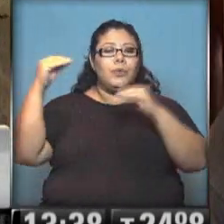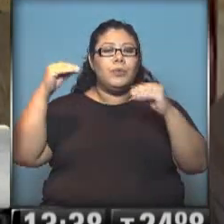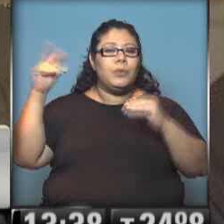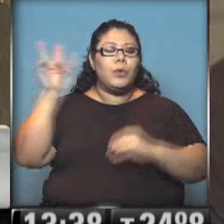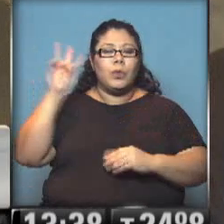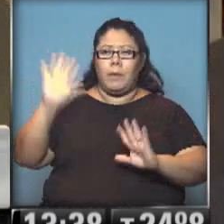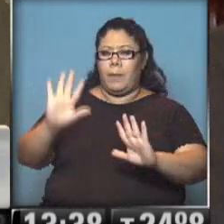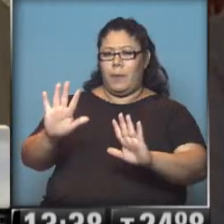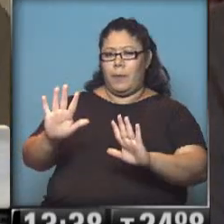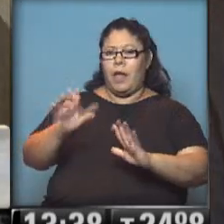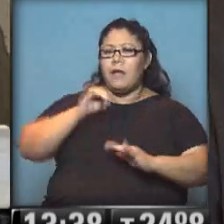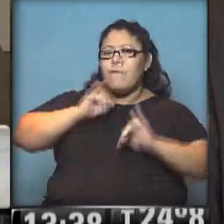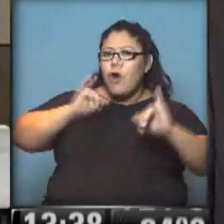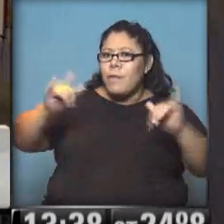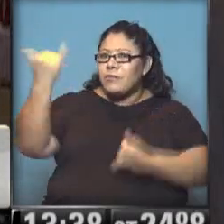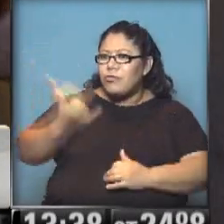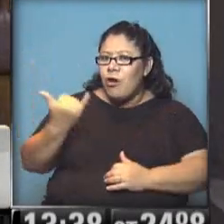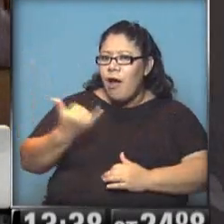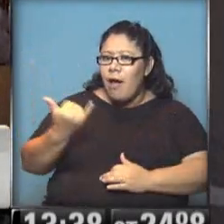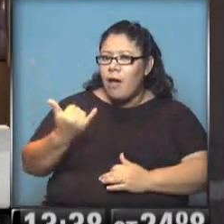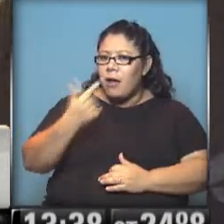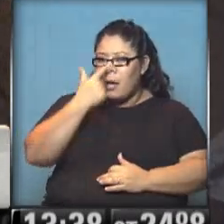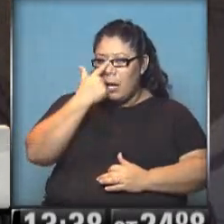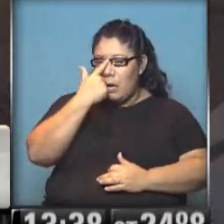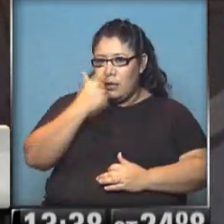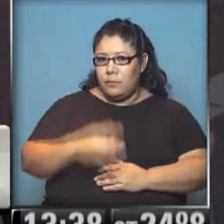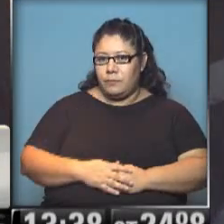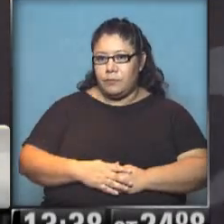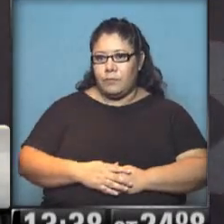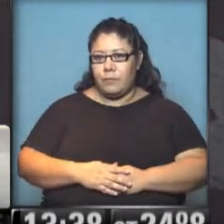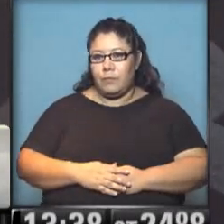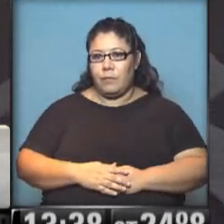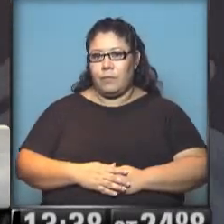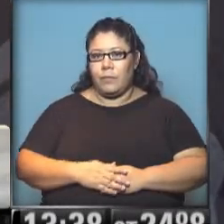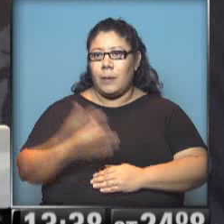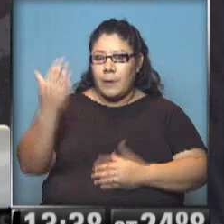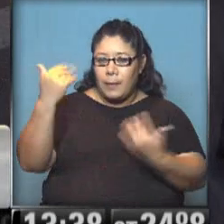Acá hay una información, a ver qué información hay, acércate.